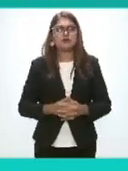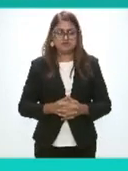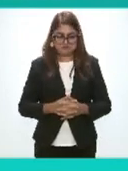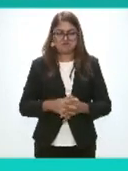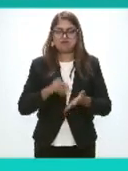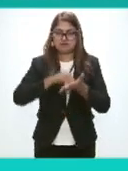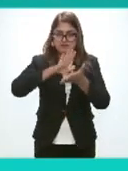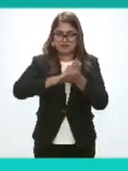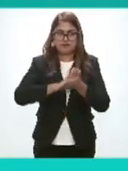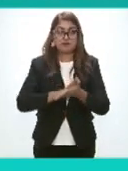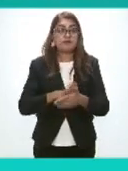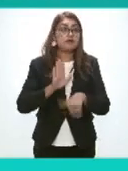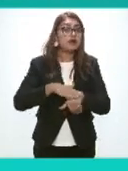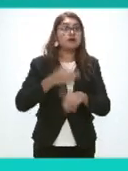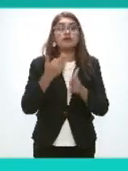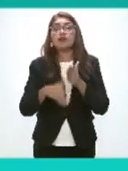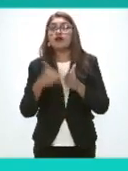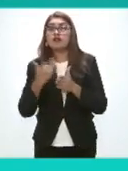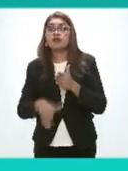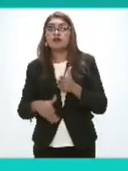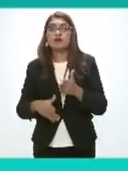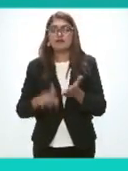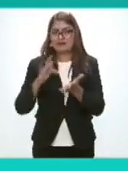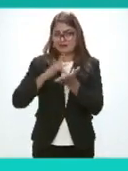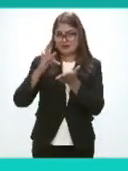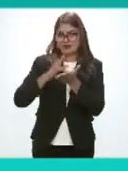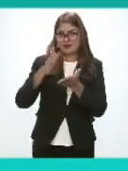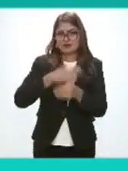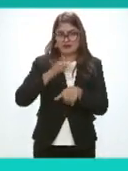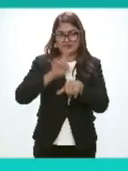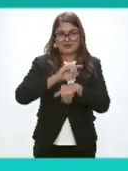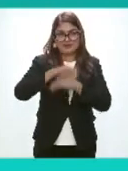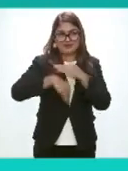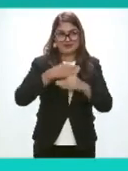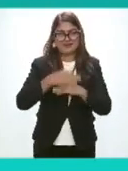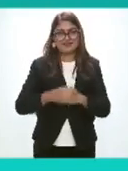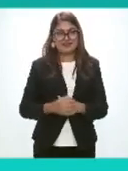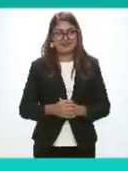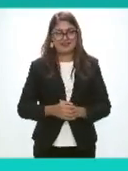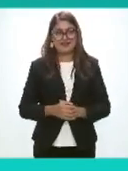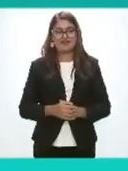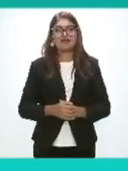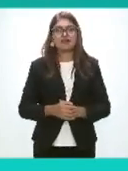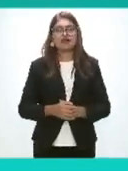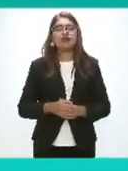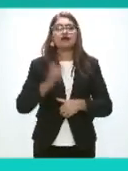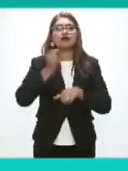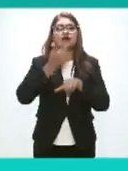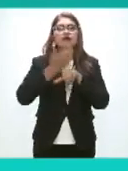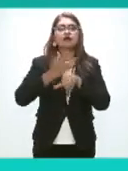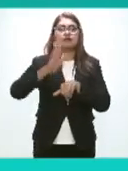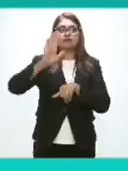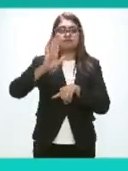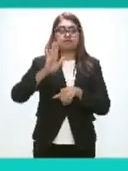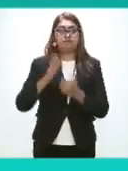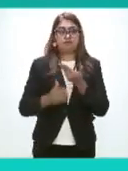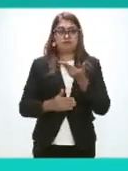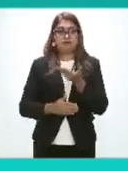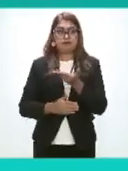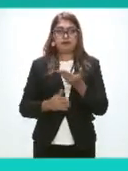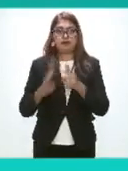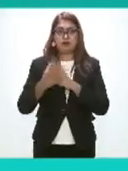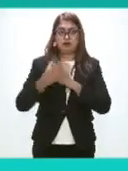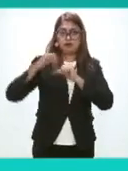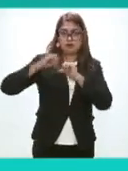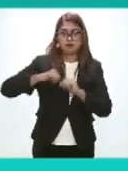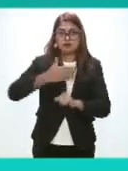Anotado Quintana Roo ¿Alguien más? Gracias Secretario Buen día A todas Y a todos Sí Secretario Me solicita El